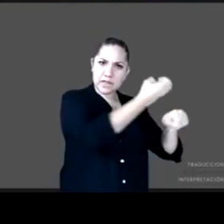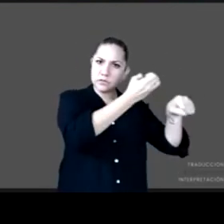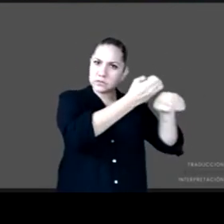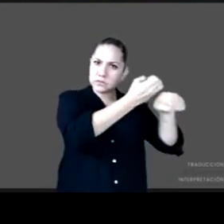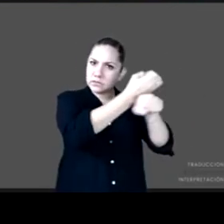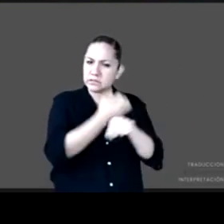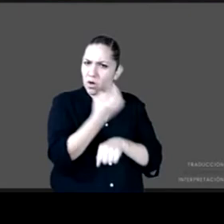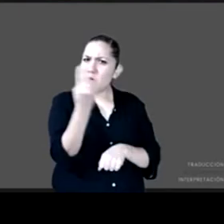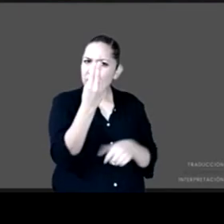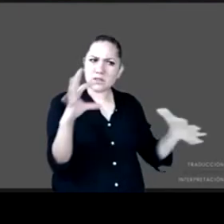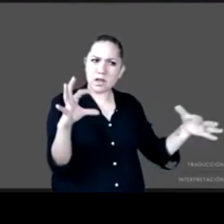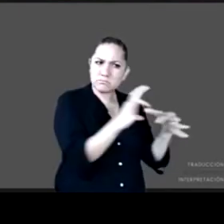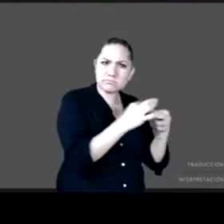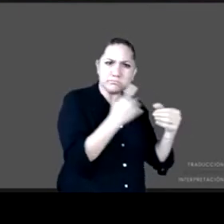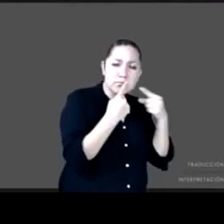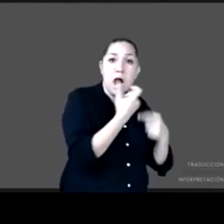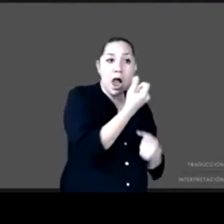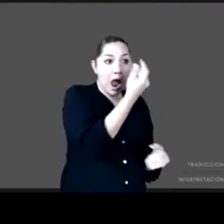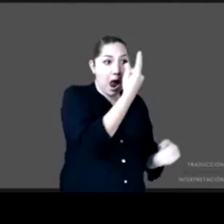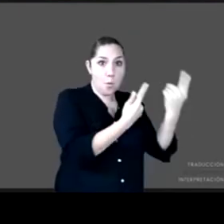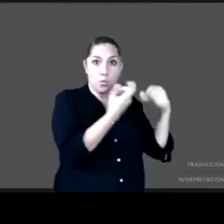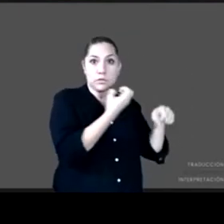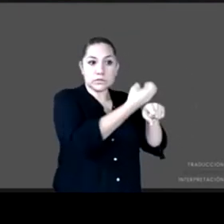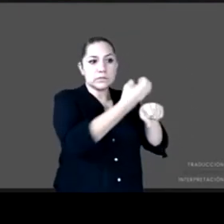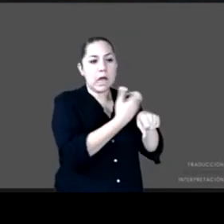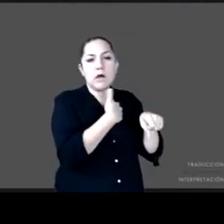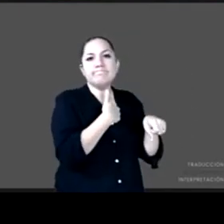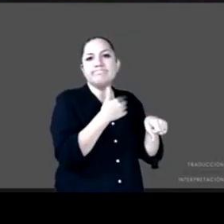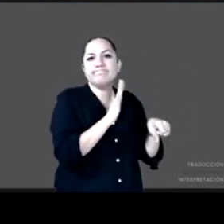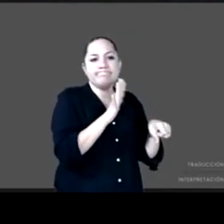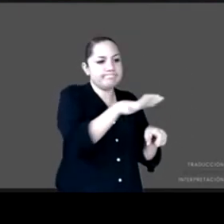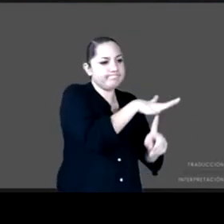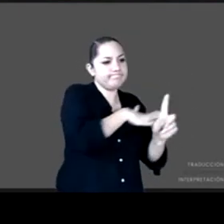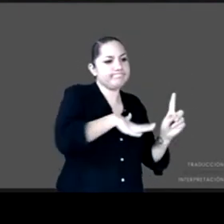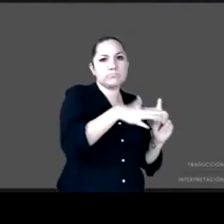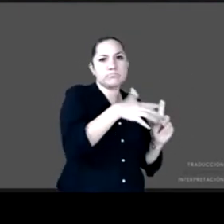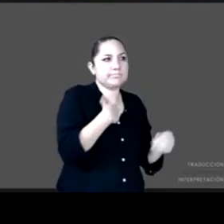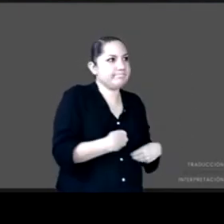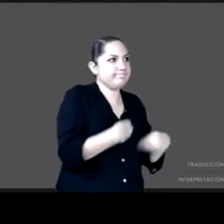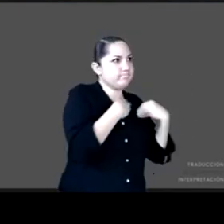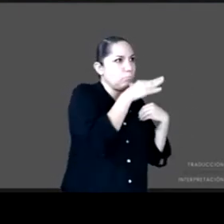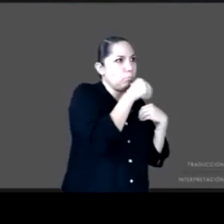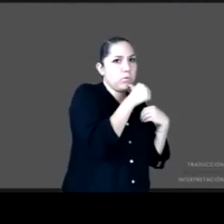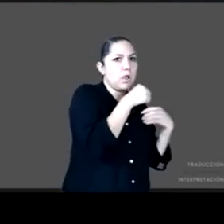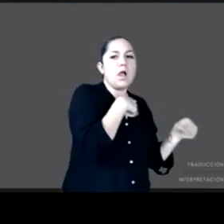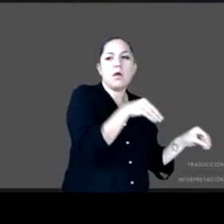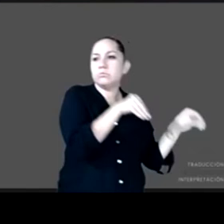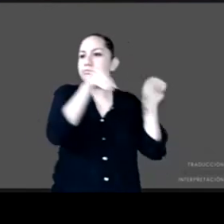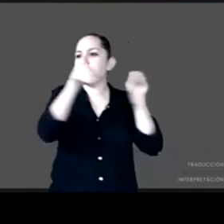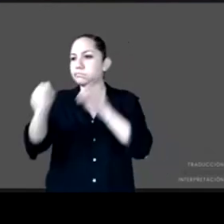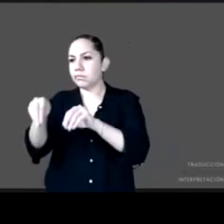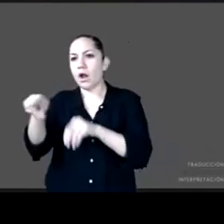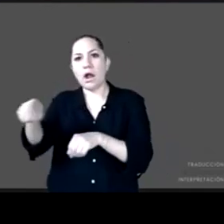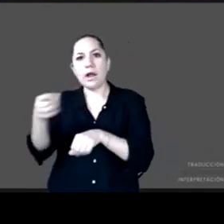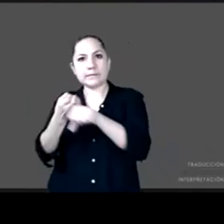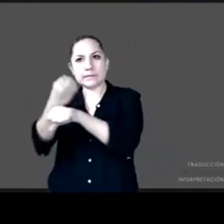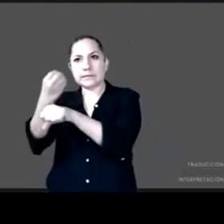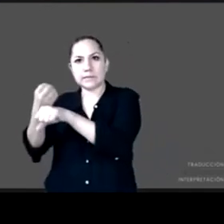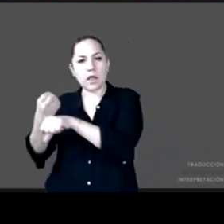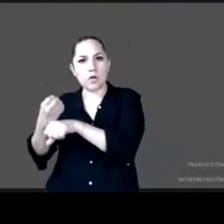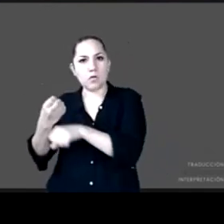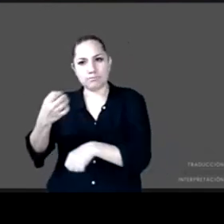aplicar herramientas de prevención y atención al trabajo infantil pero a todos todos los otros consecuencias de